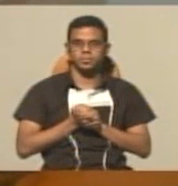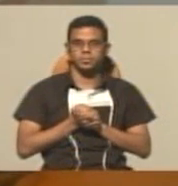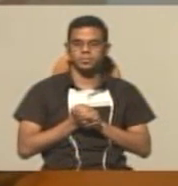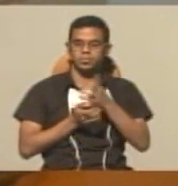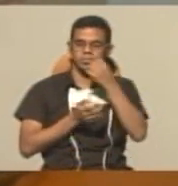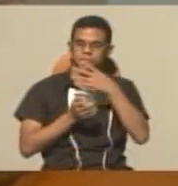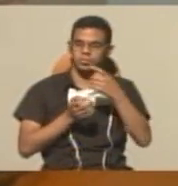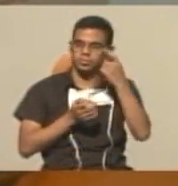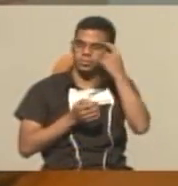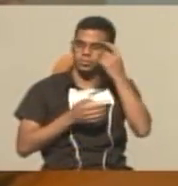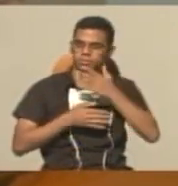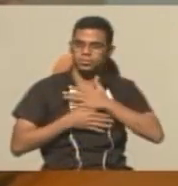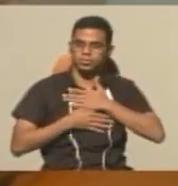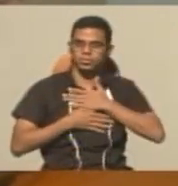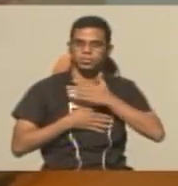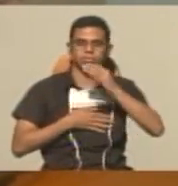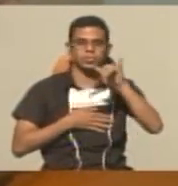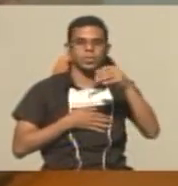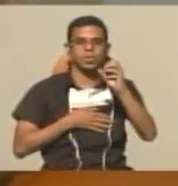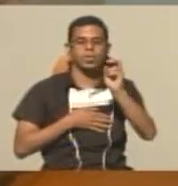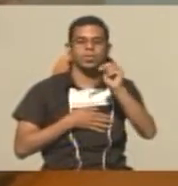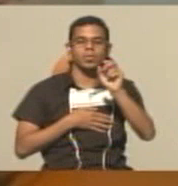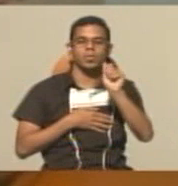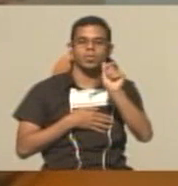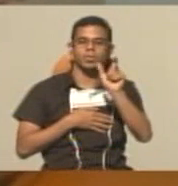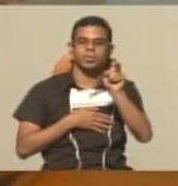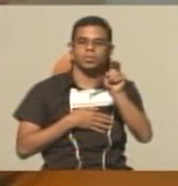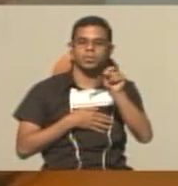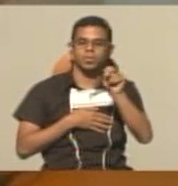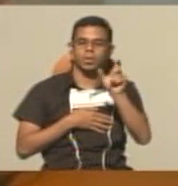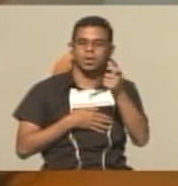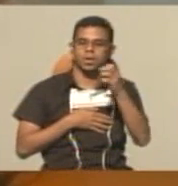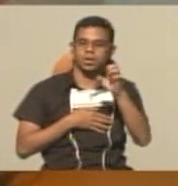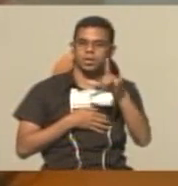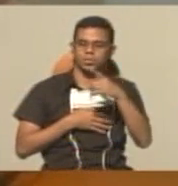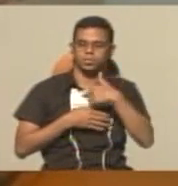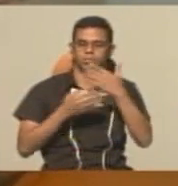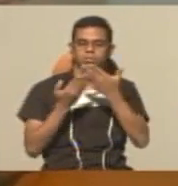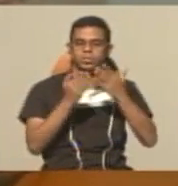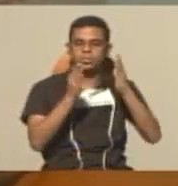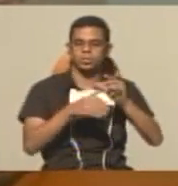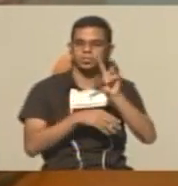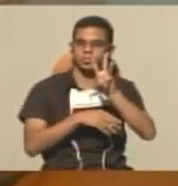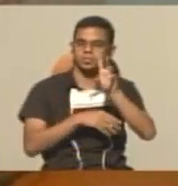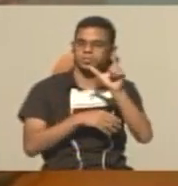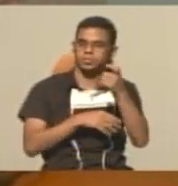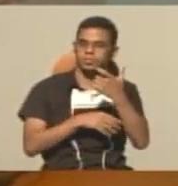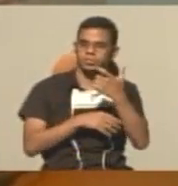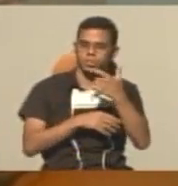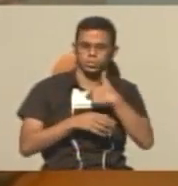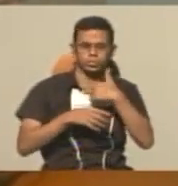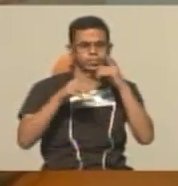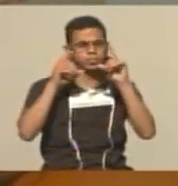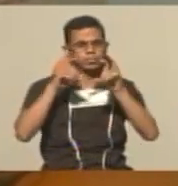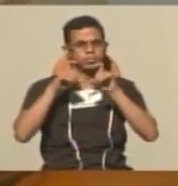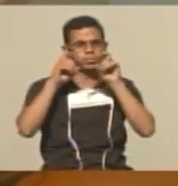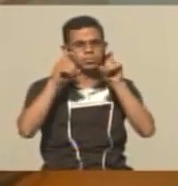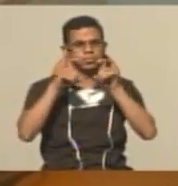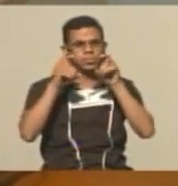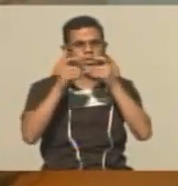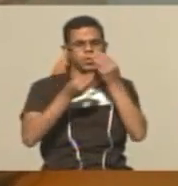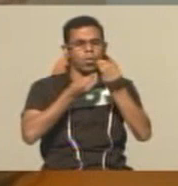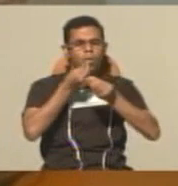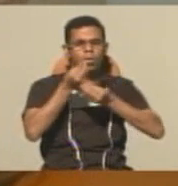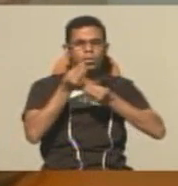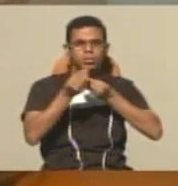Buenos días, mi nombre es John Ángel Bolívar y soy estudiante de tercer grado. Y les voy a enseñar cómo